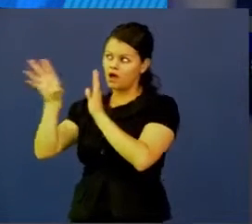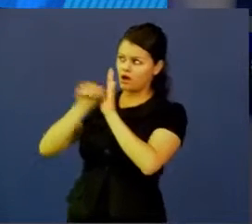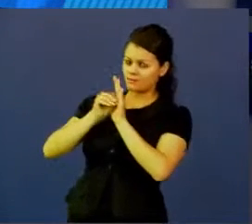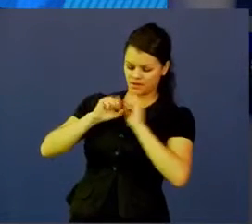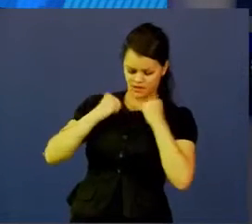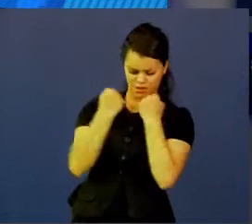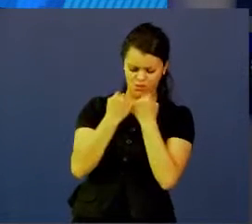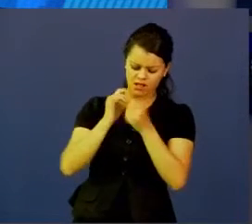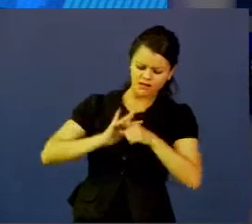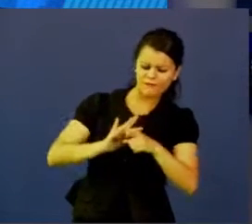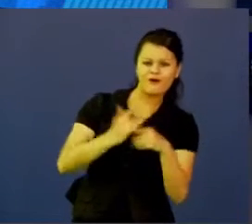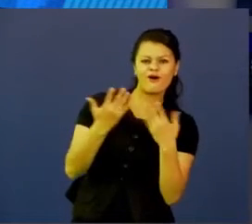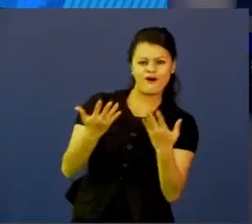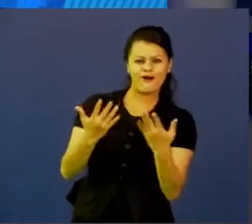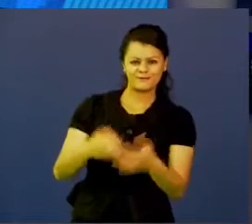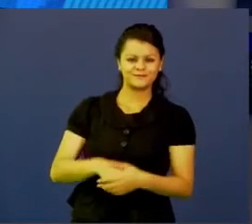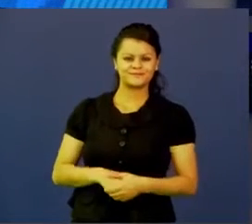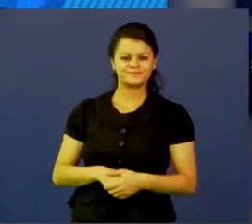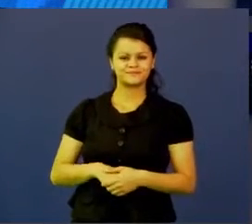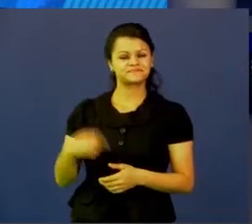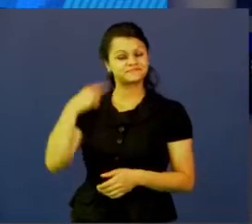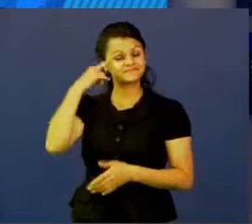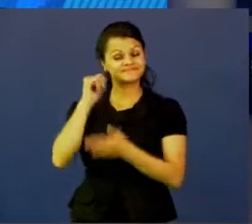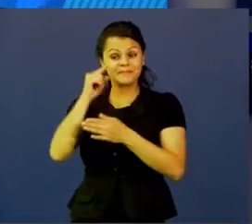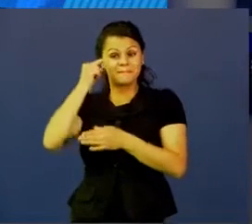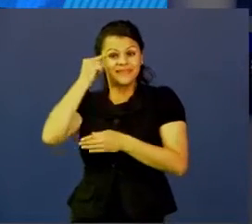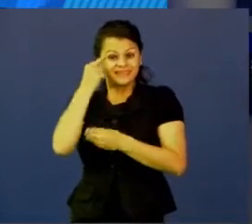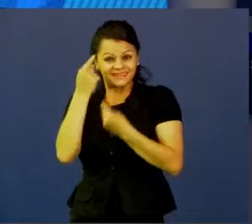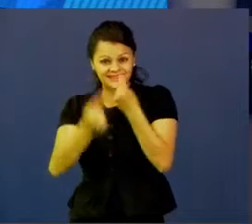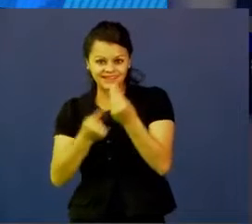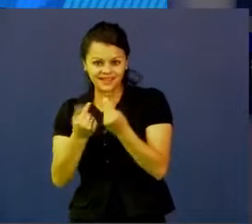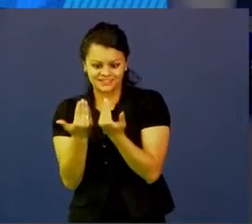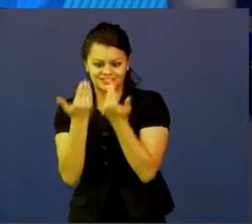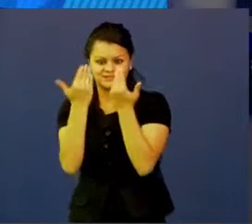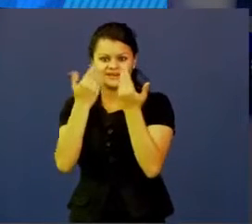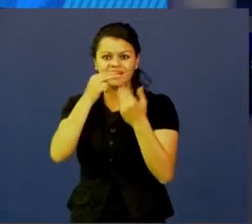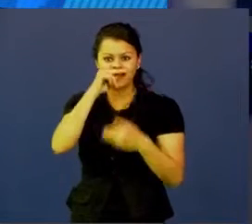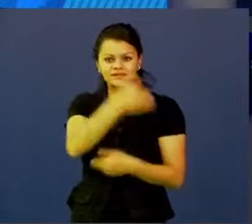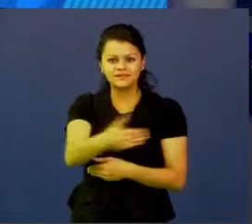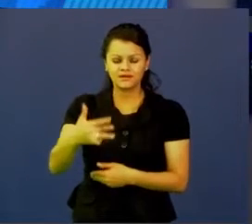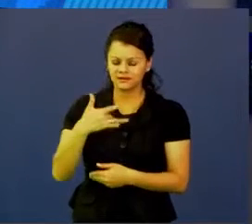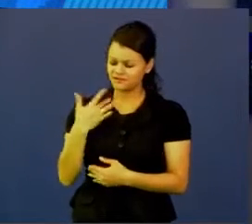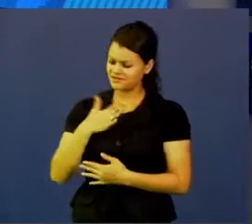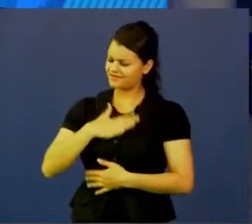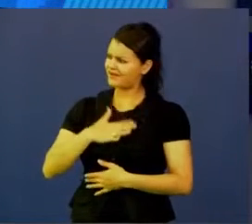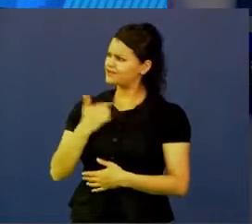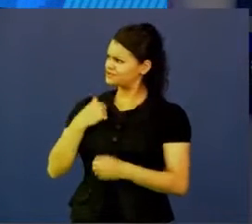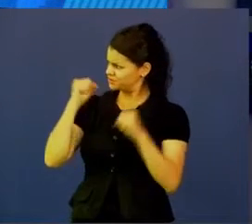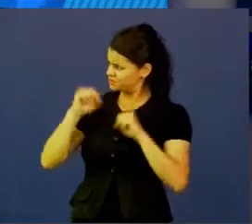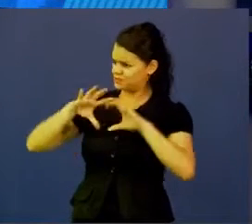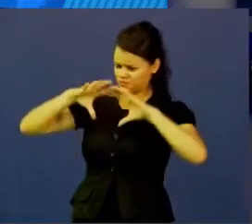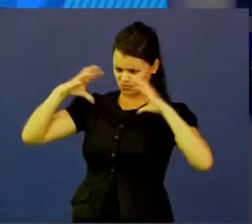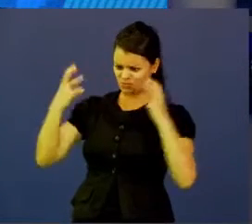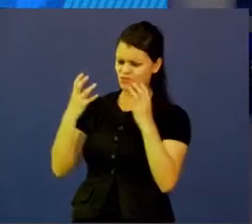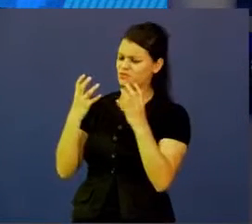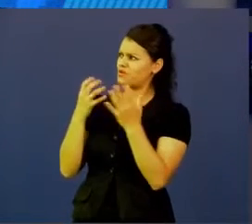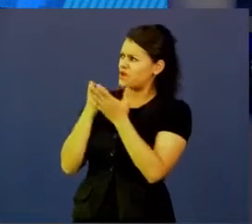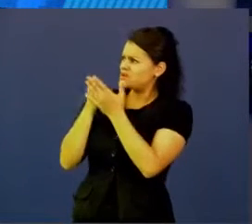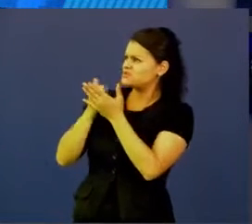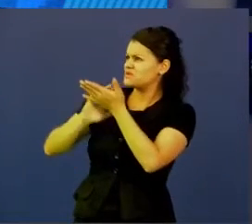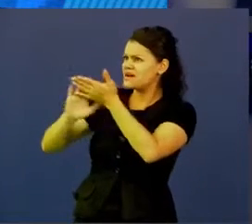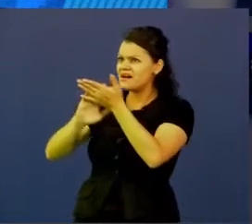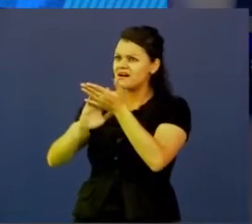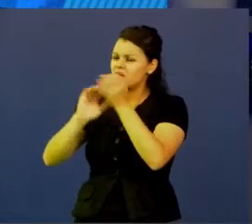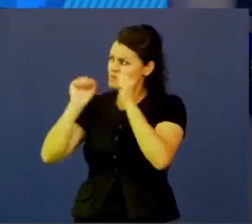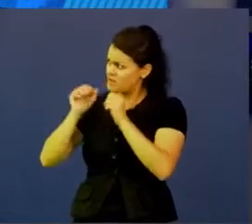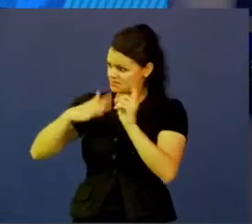y yo creo que lo que nos permite el pensamiento de diseño es que los niños tengan esa confianza para entender que ellos sí pueden cambiar el mundo y lo pueden cambiar desde su entorno.